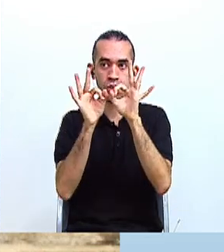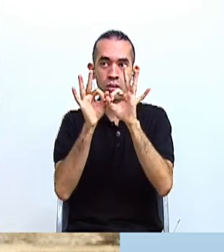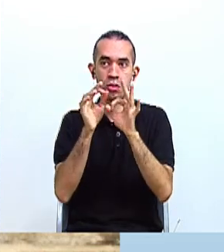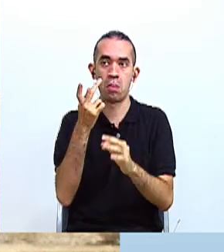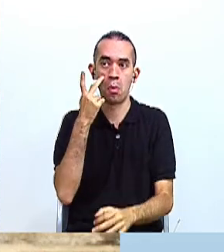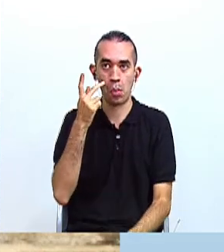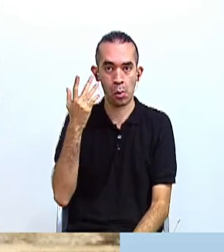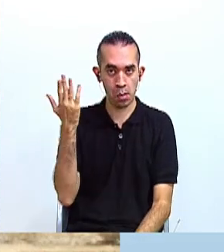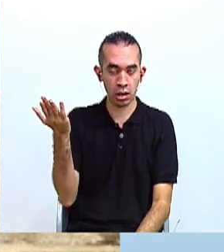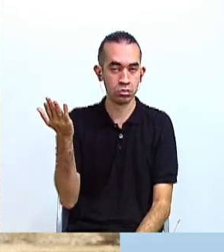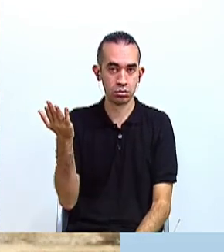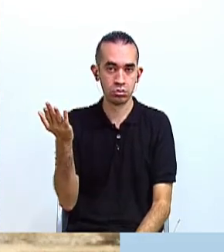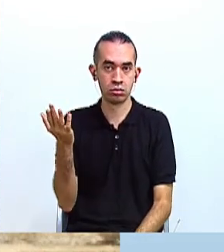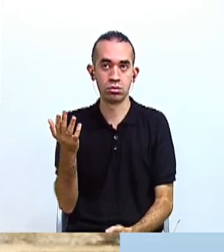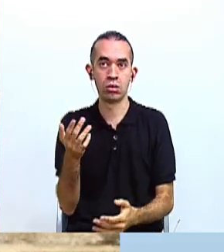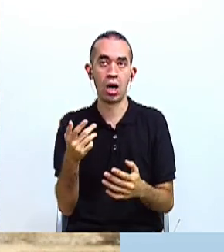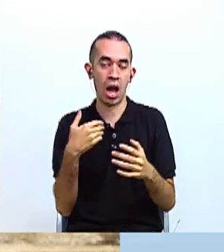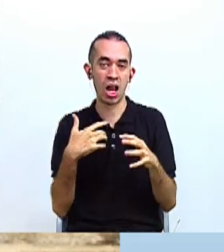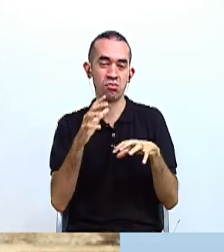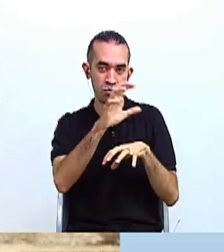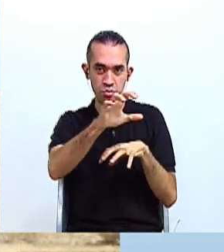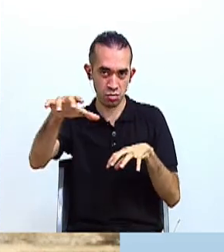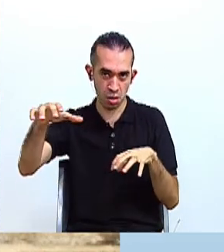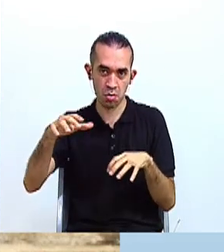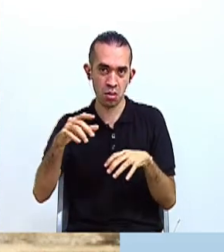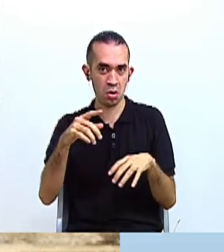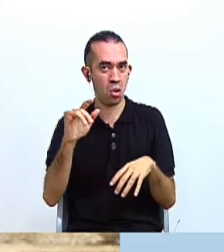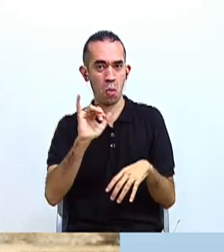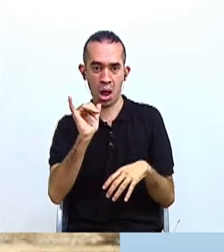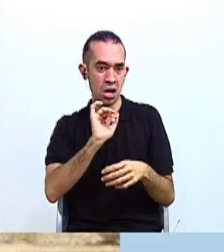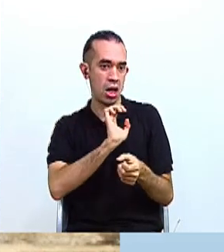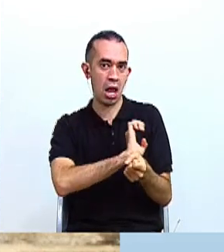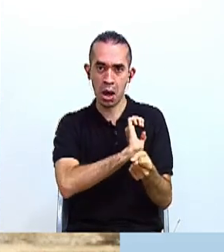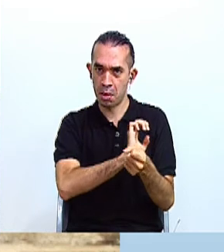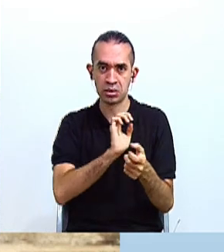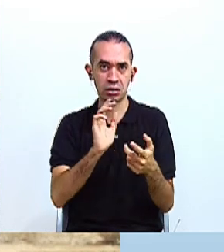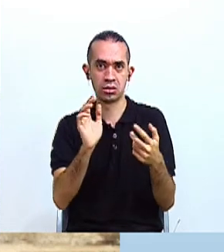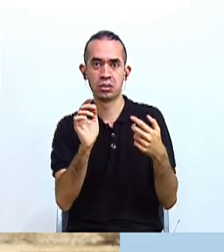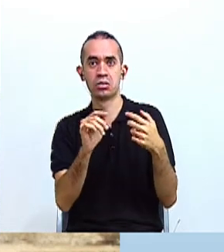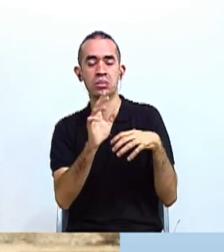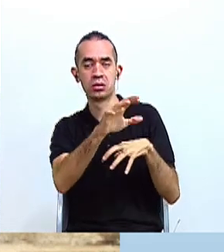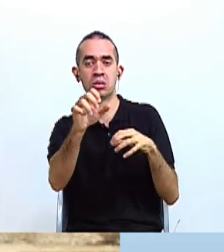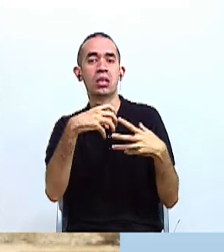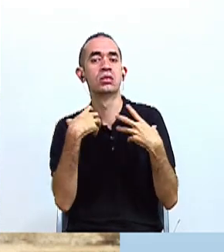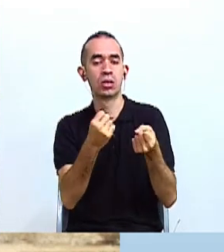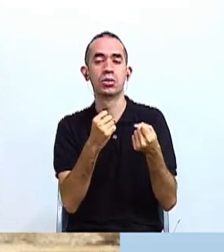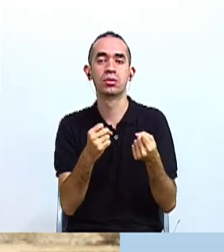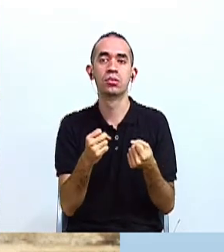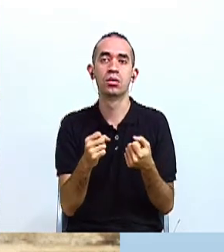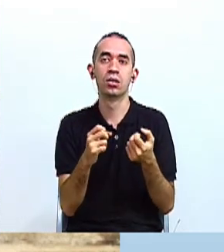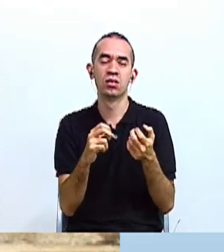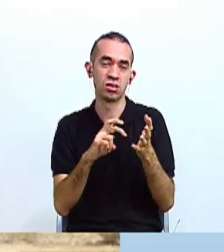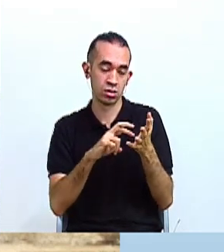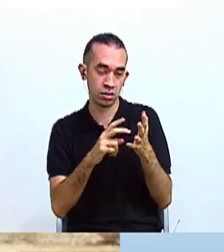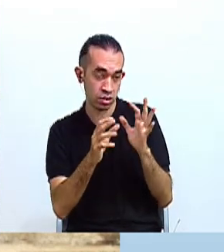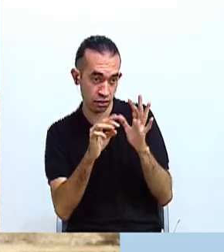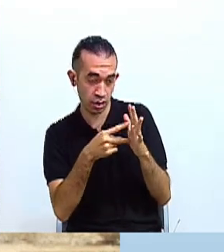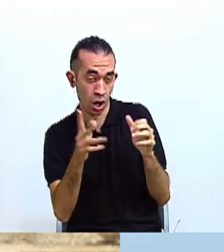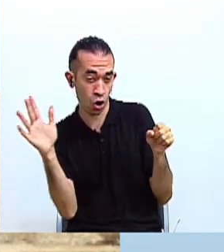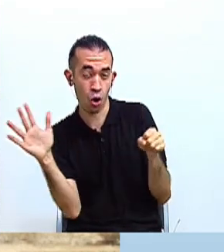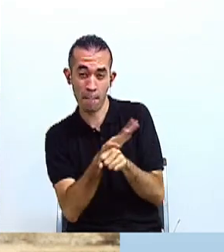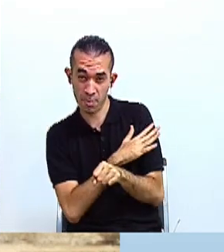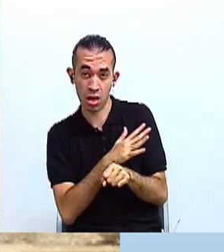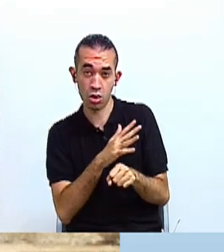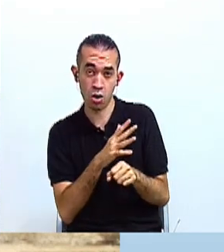Veamos acá que existen puestos de salud. lo que deberíamos pensar es qué tanto equipados se encuentran, qué tanto